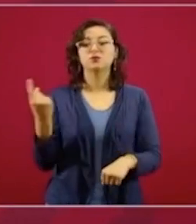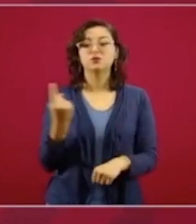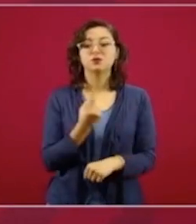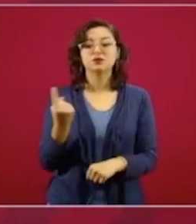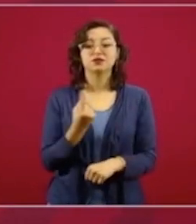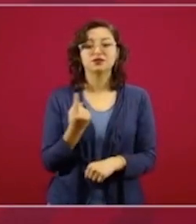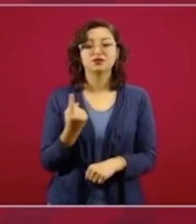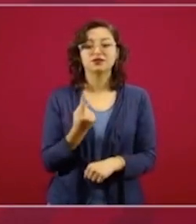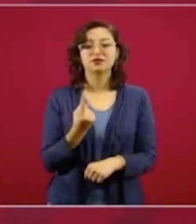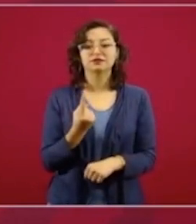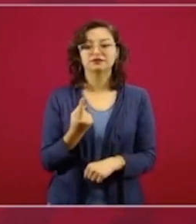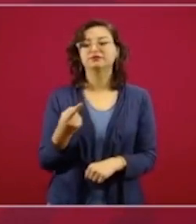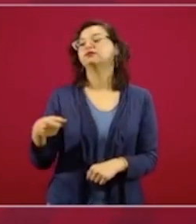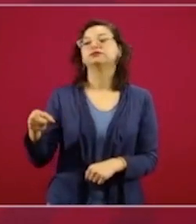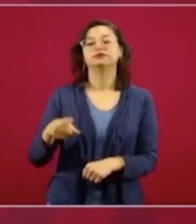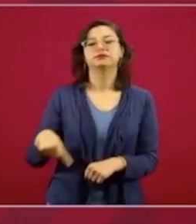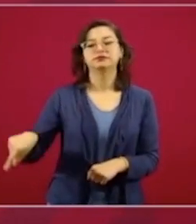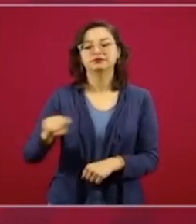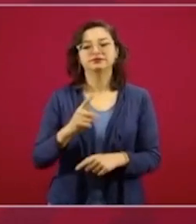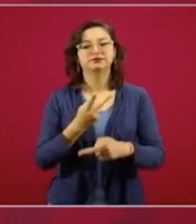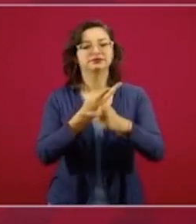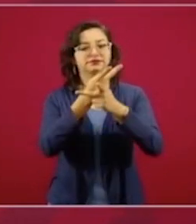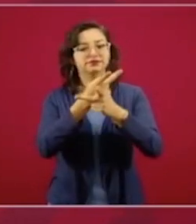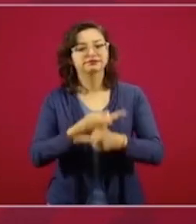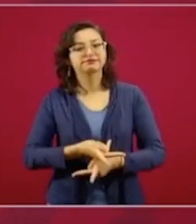paciencia.